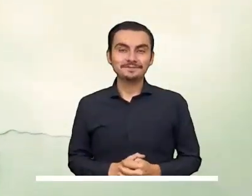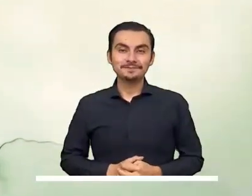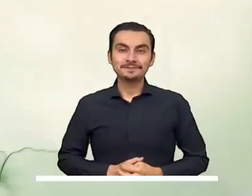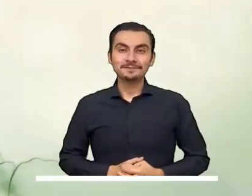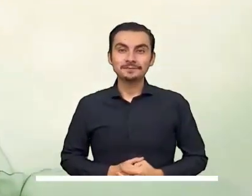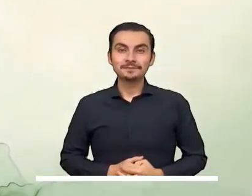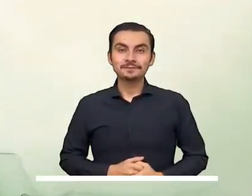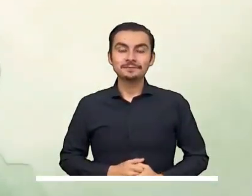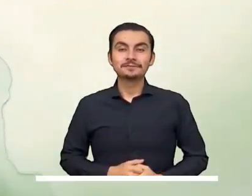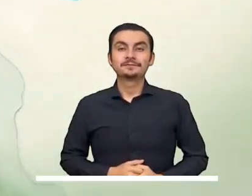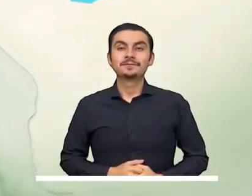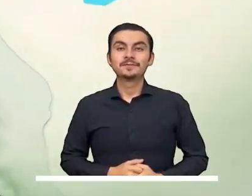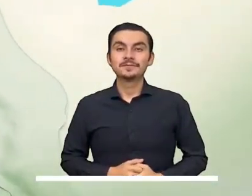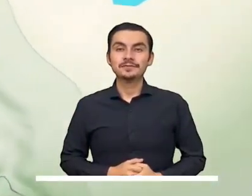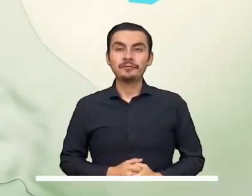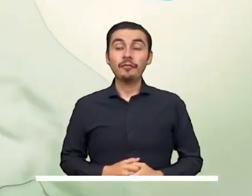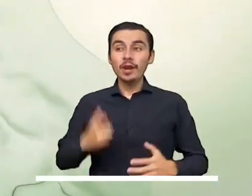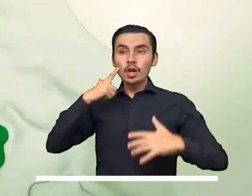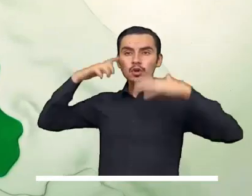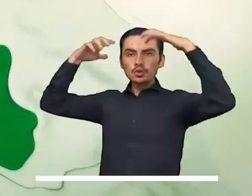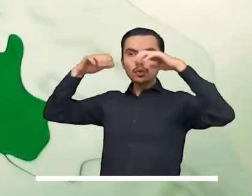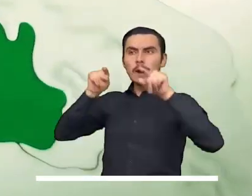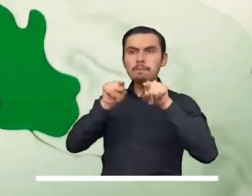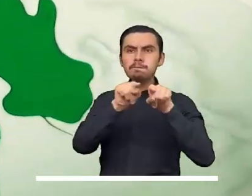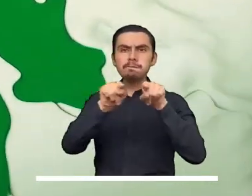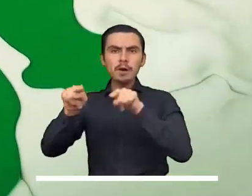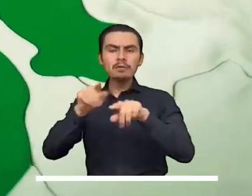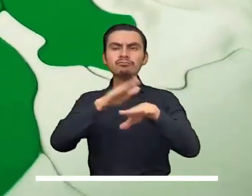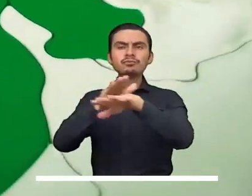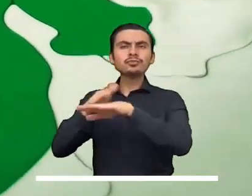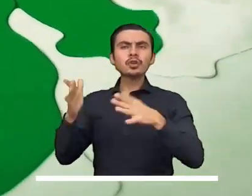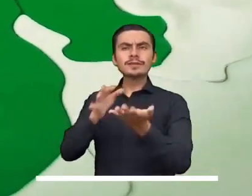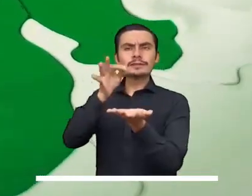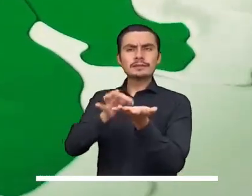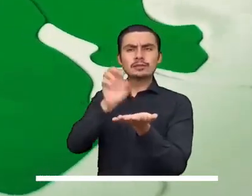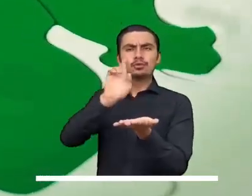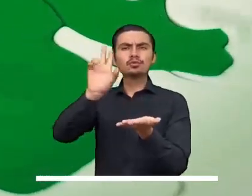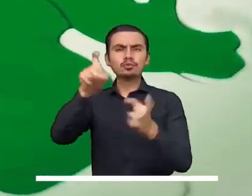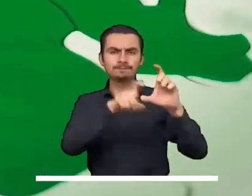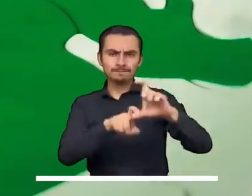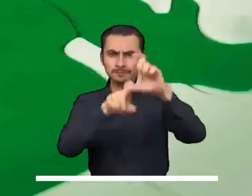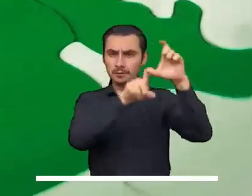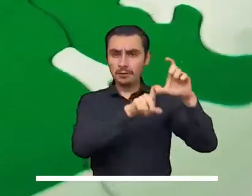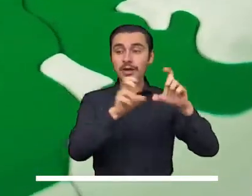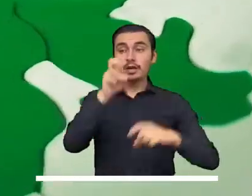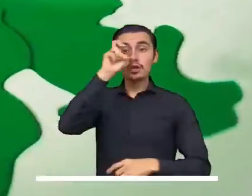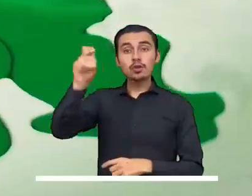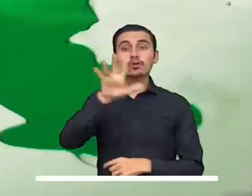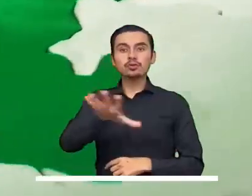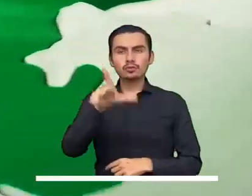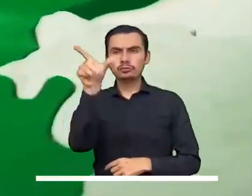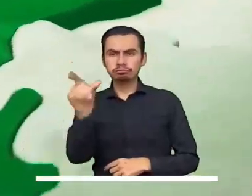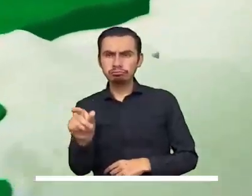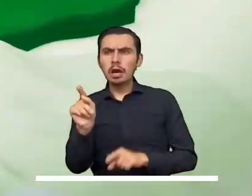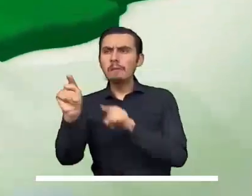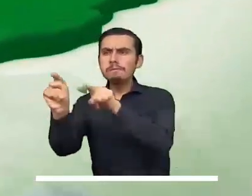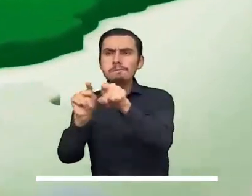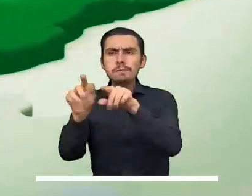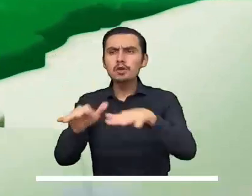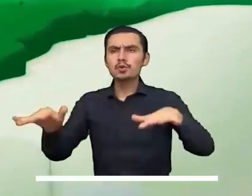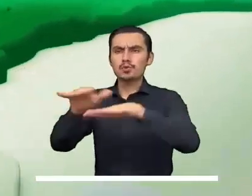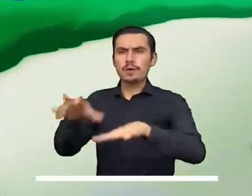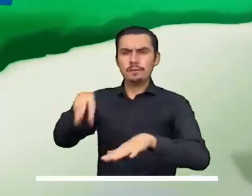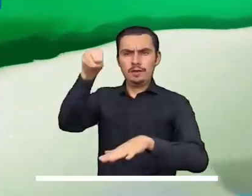Lluvias ocasionales se estiman en el centro y sur de La Guajira, norte de Cesar y sectores aislados de Magdalena, Atlántico y